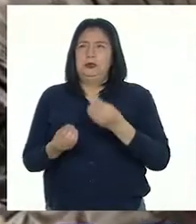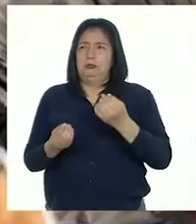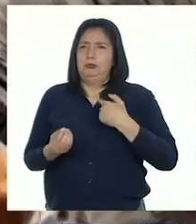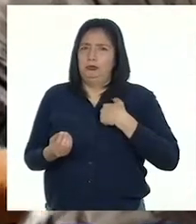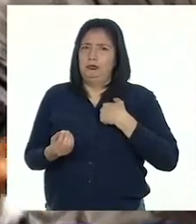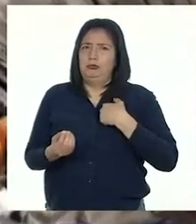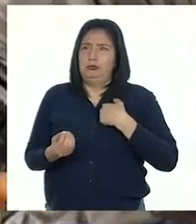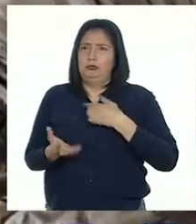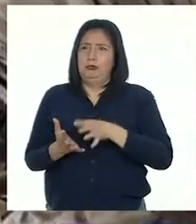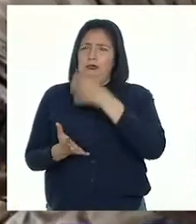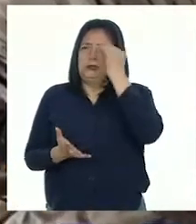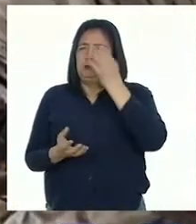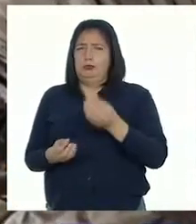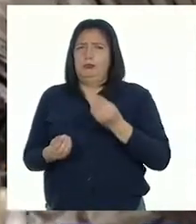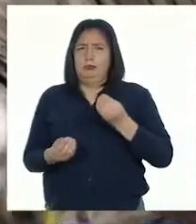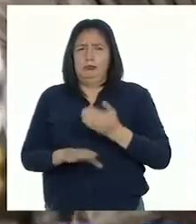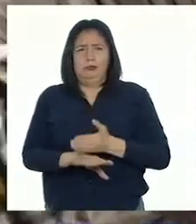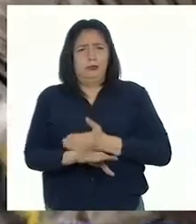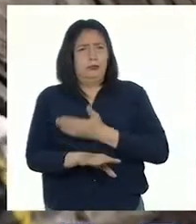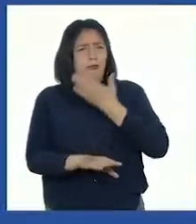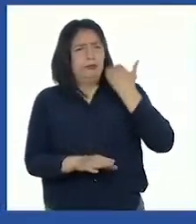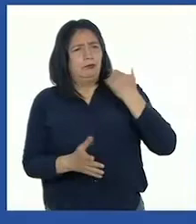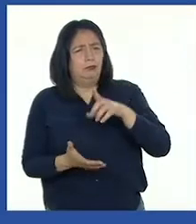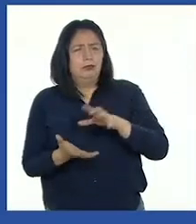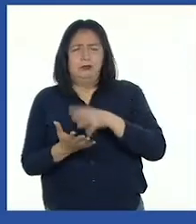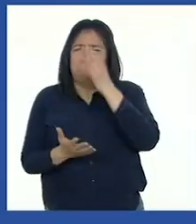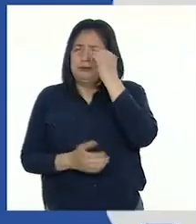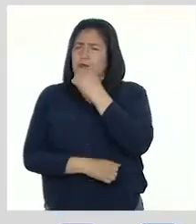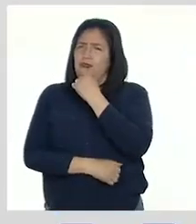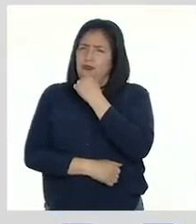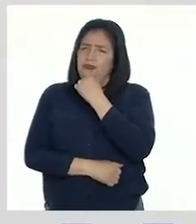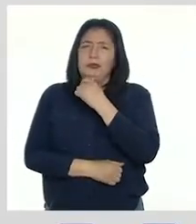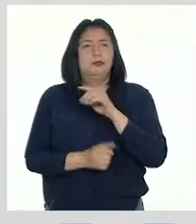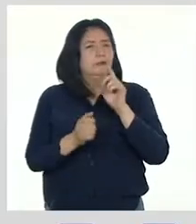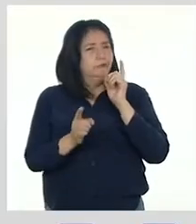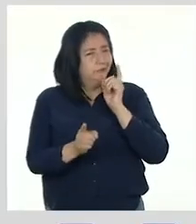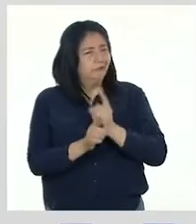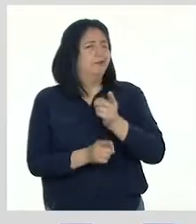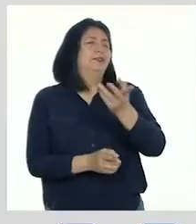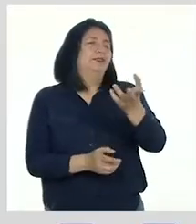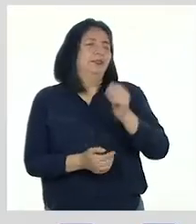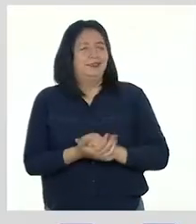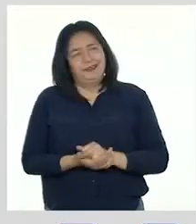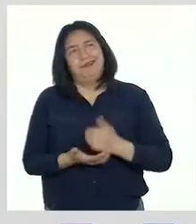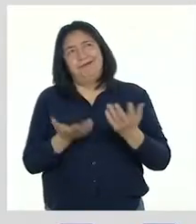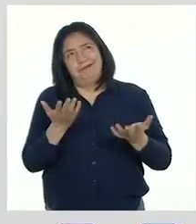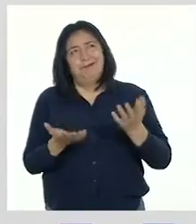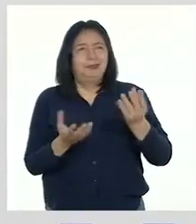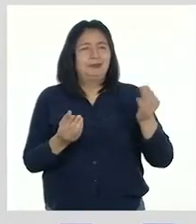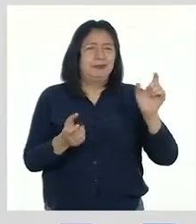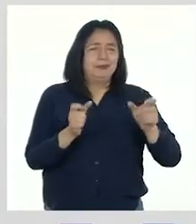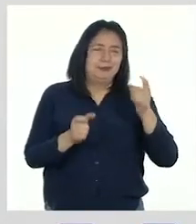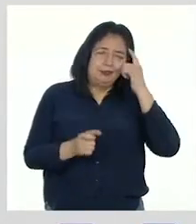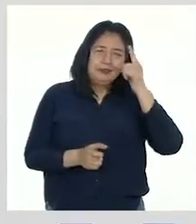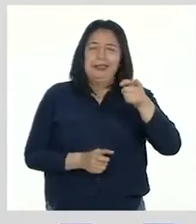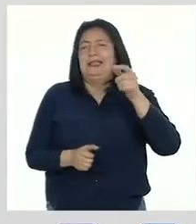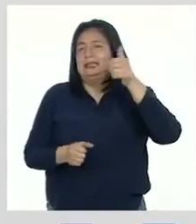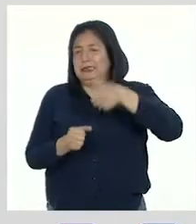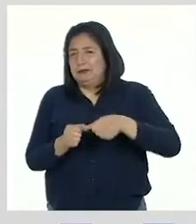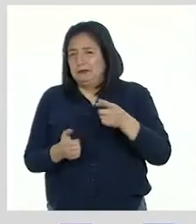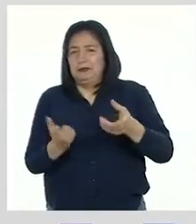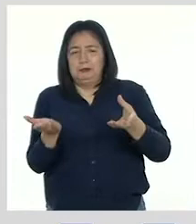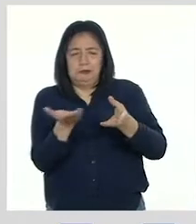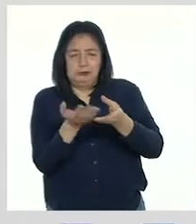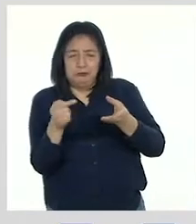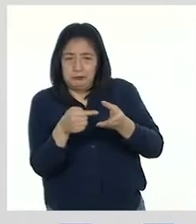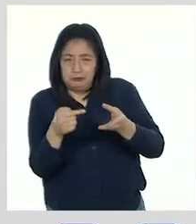aprendiendo y cómo puedo mejorar esos aprendizajes. Pues es común pensar así. Recordemos que en